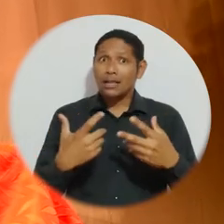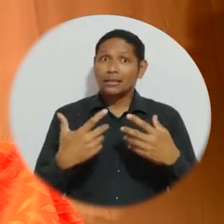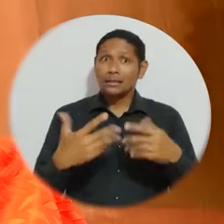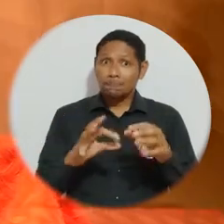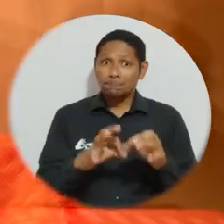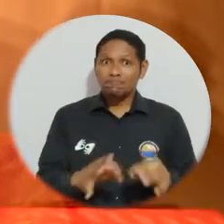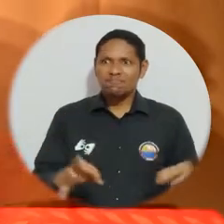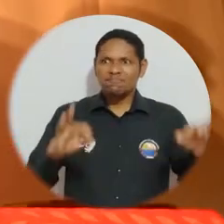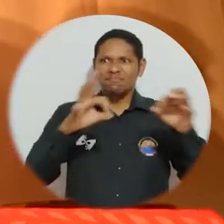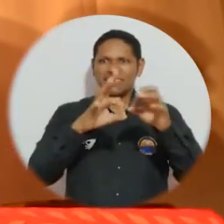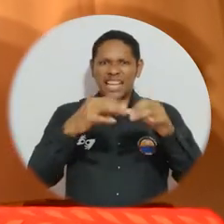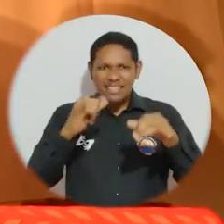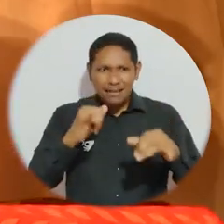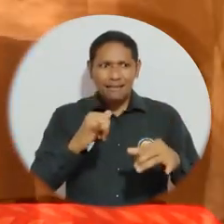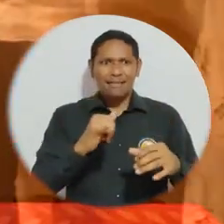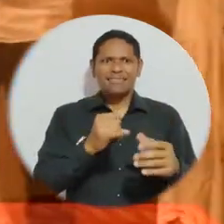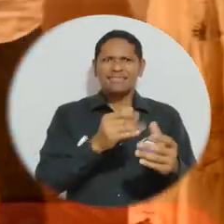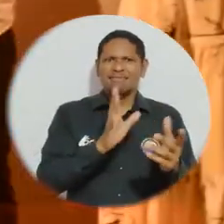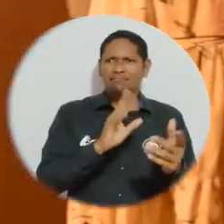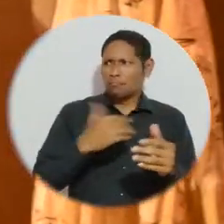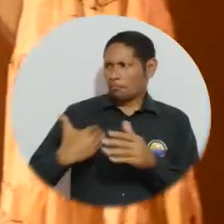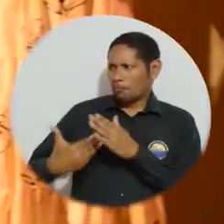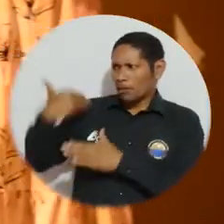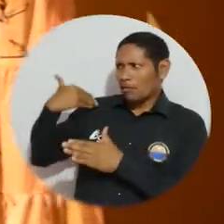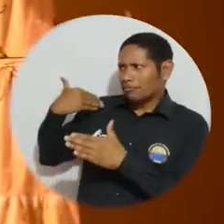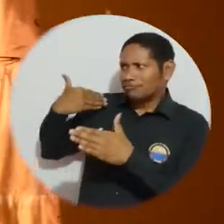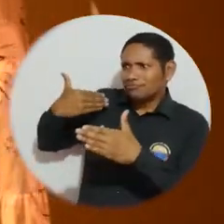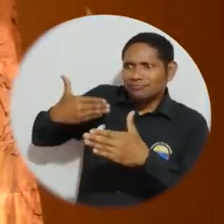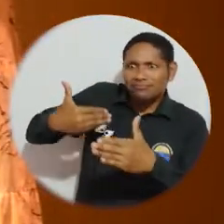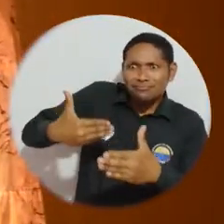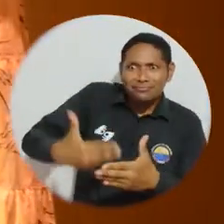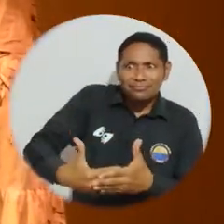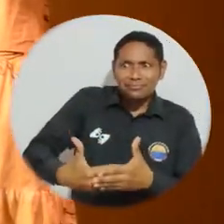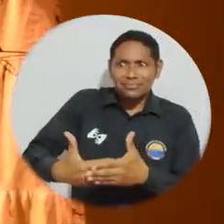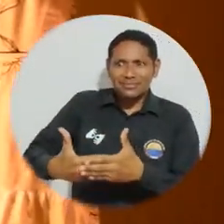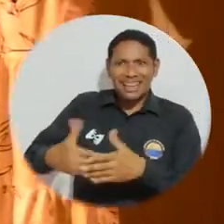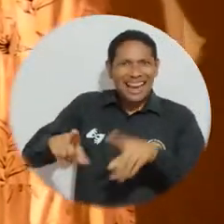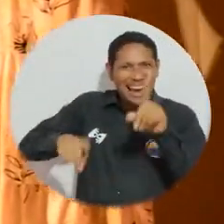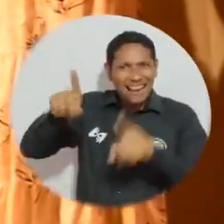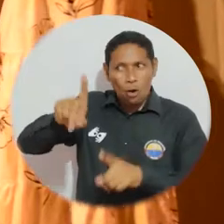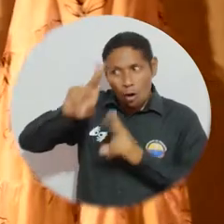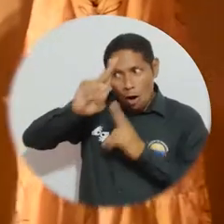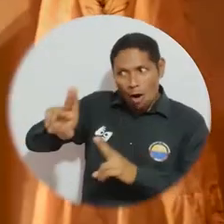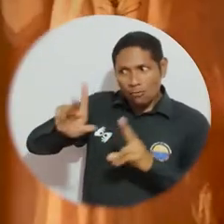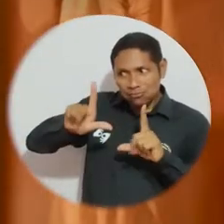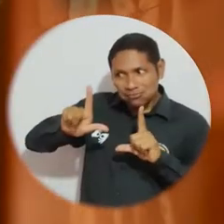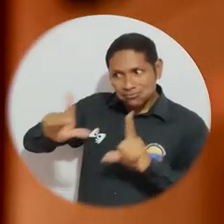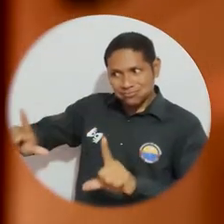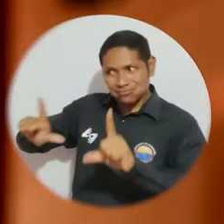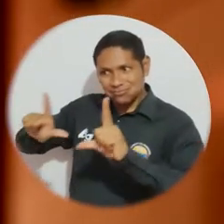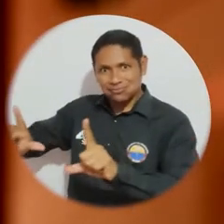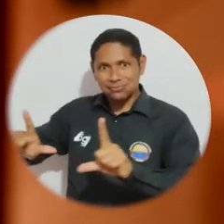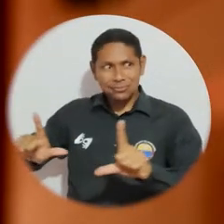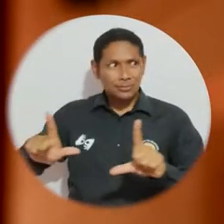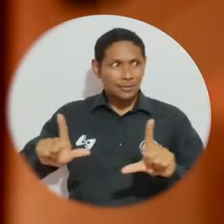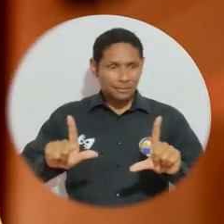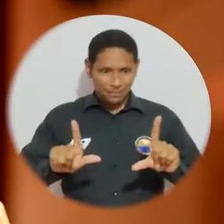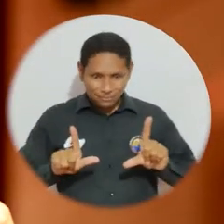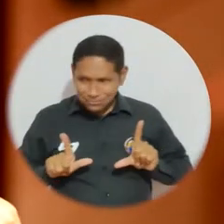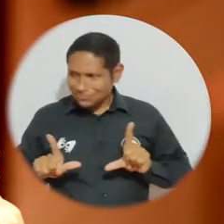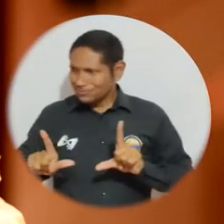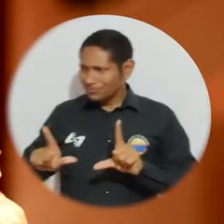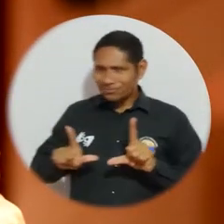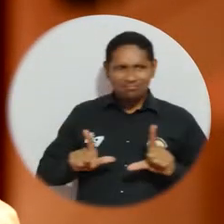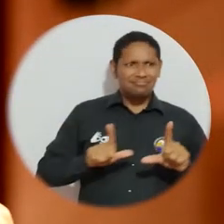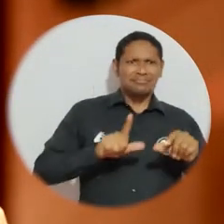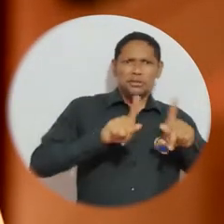porque es la oportunidad de ver lo que ha hecho el programa de sus inicios. Yo siento que los homenajeados no solamente somos nosotros, sino estudiantes,